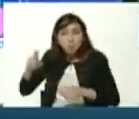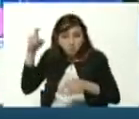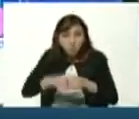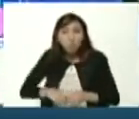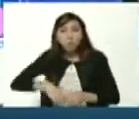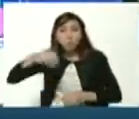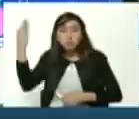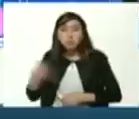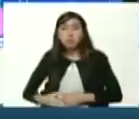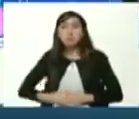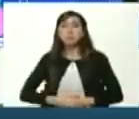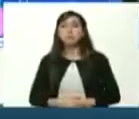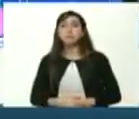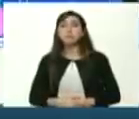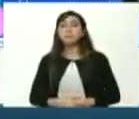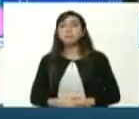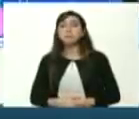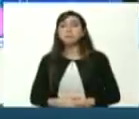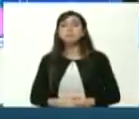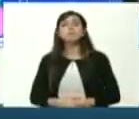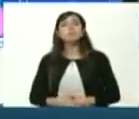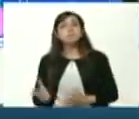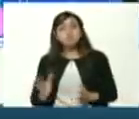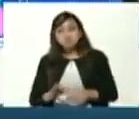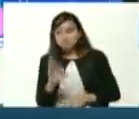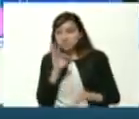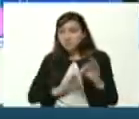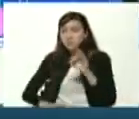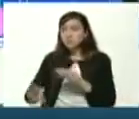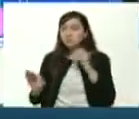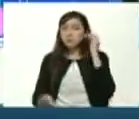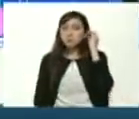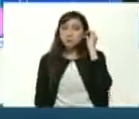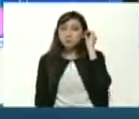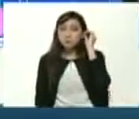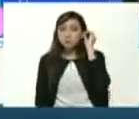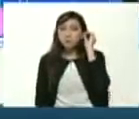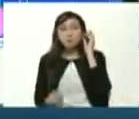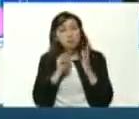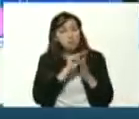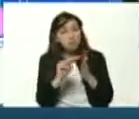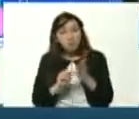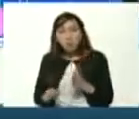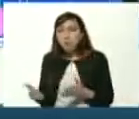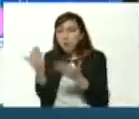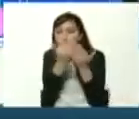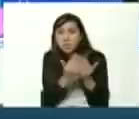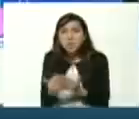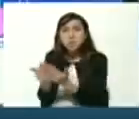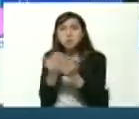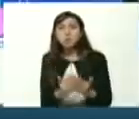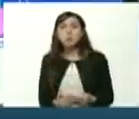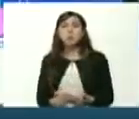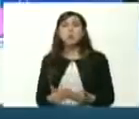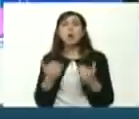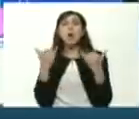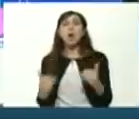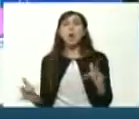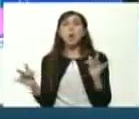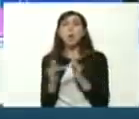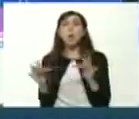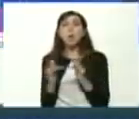para optar por las carreras universitarias prioritarias verdad vámonos a un pase